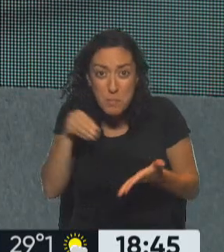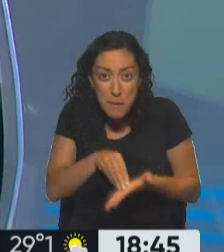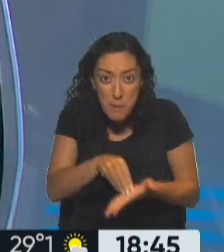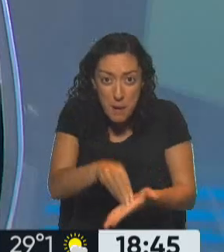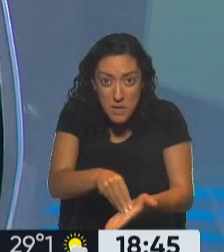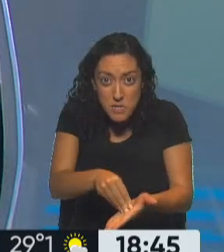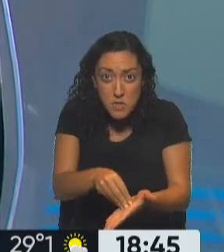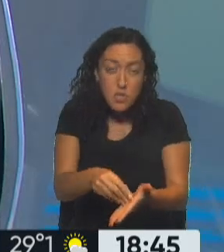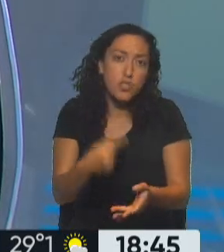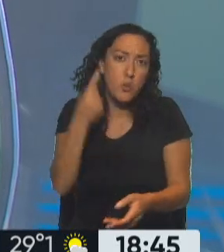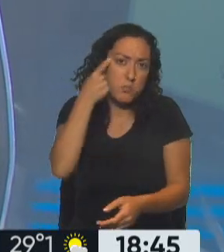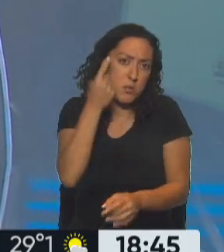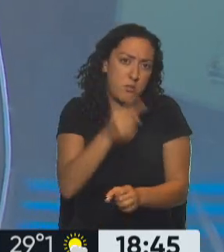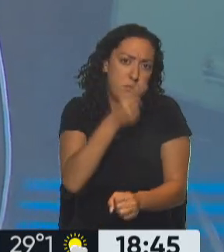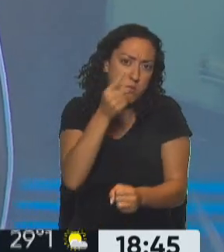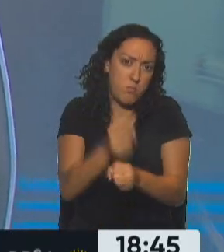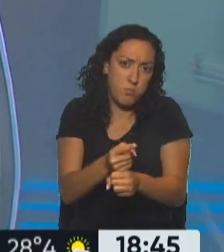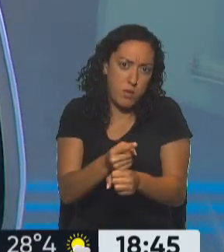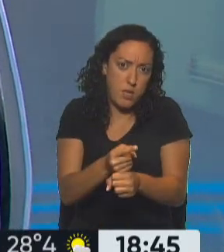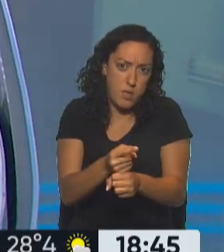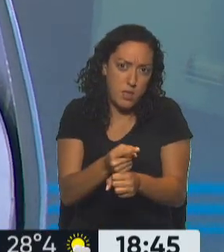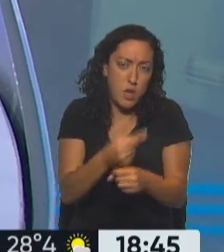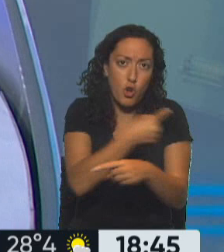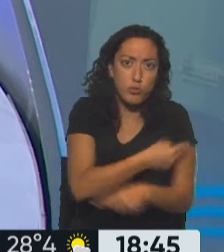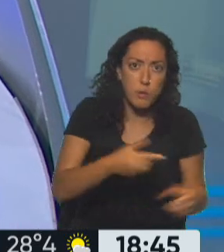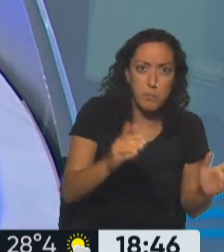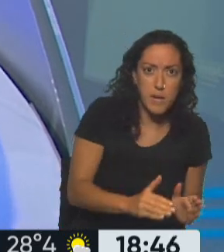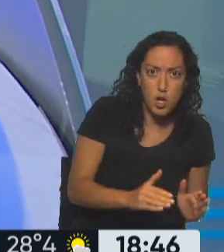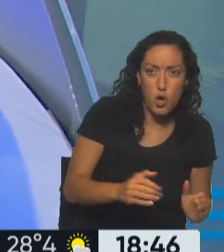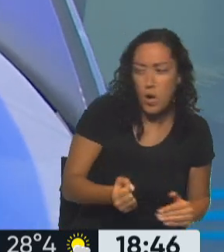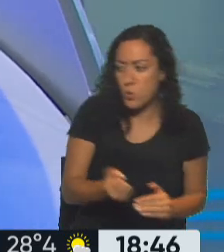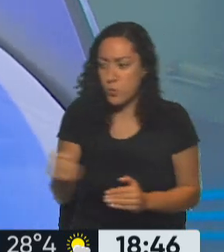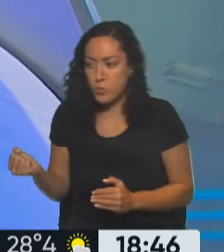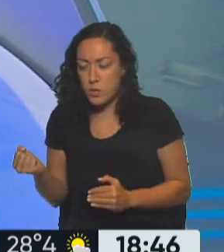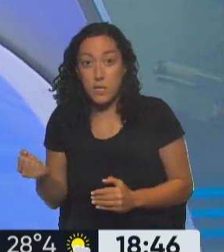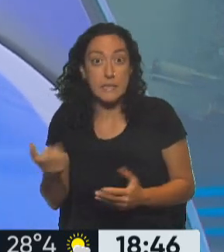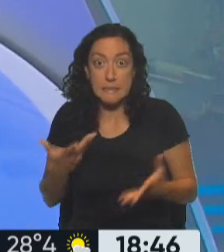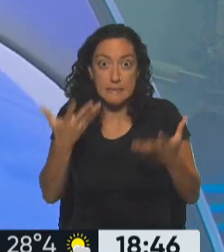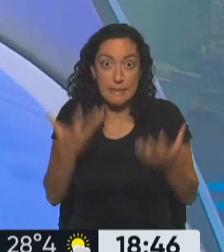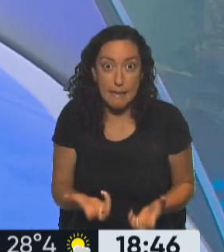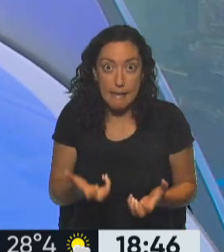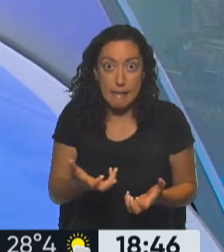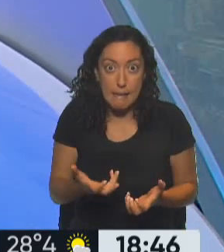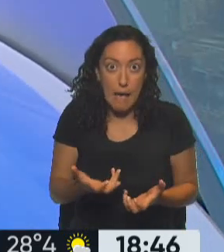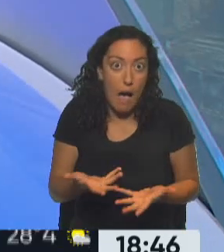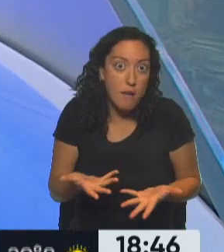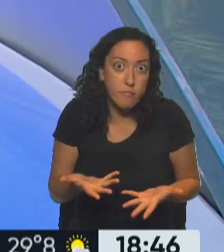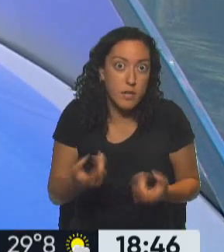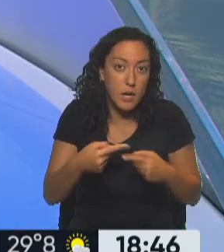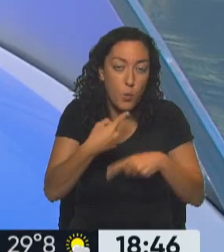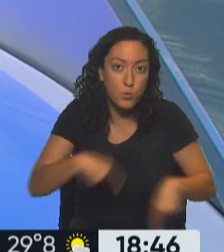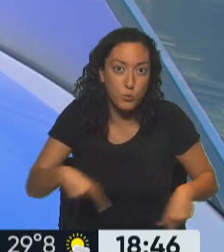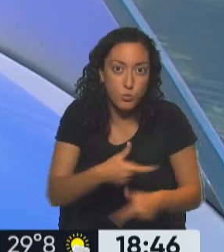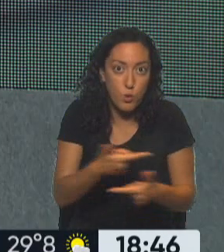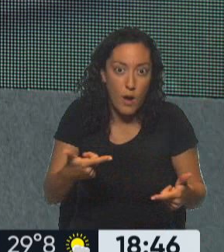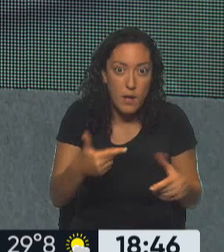anticiparía que no. Apretar más y con menos. Apretar más y con menos. ¿Más con menos? Porque con sequía va a haber menos recursos, tanto en dólares como